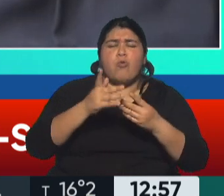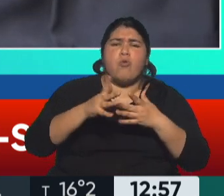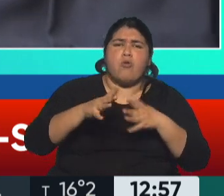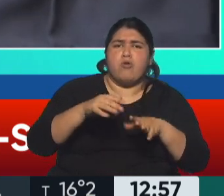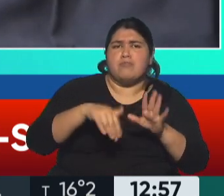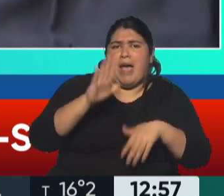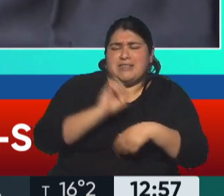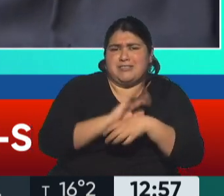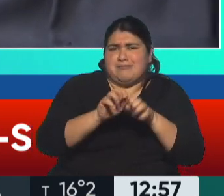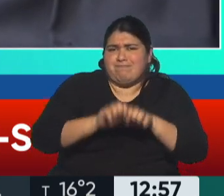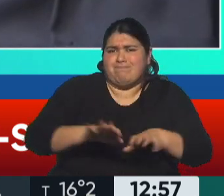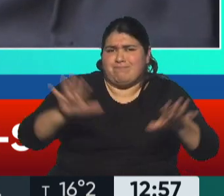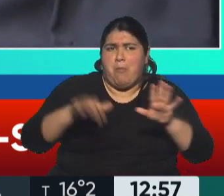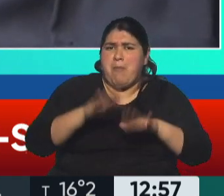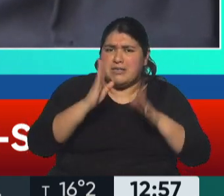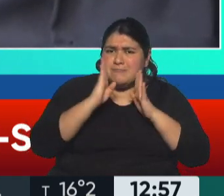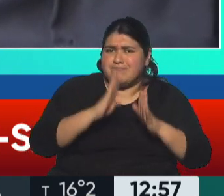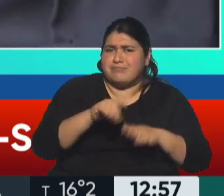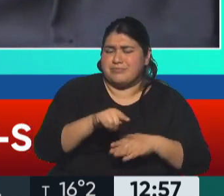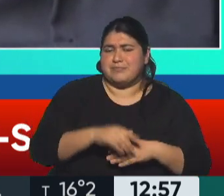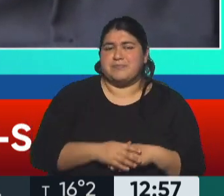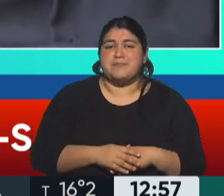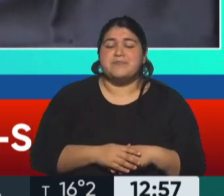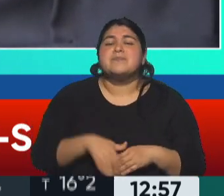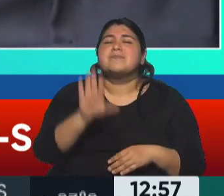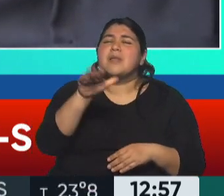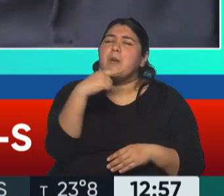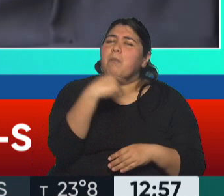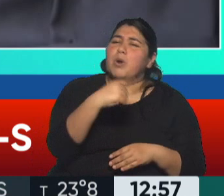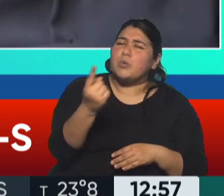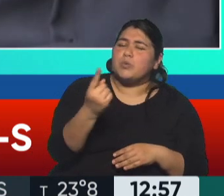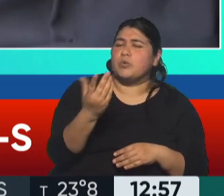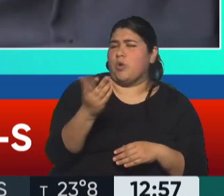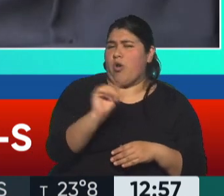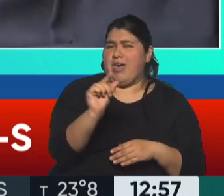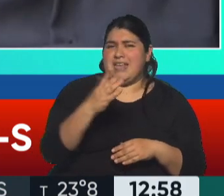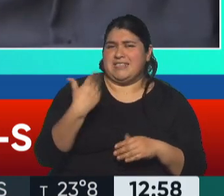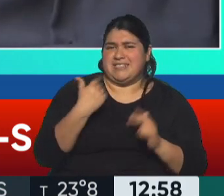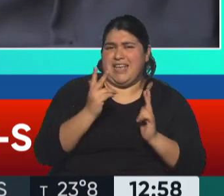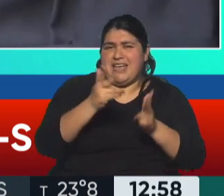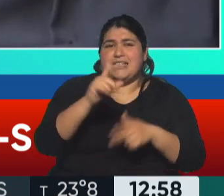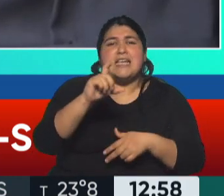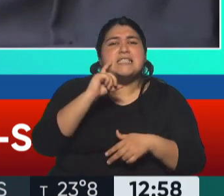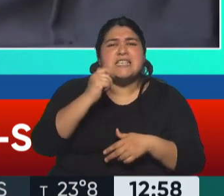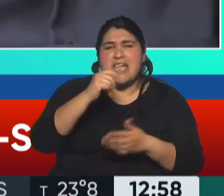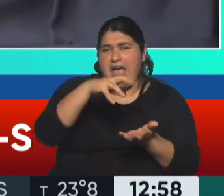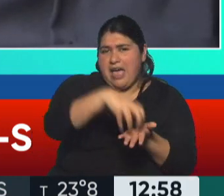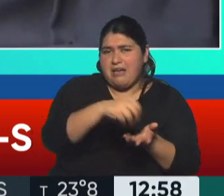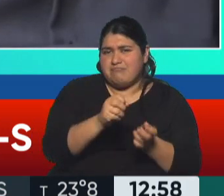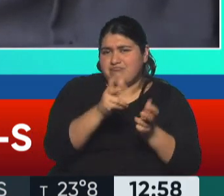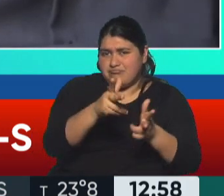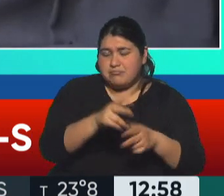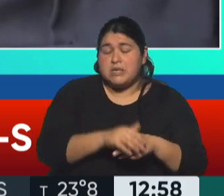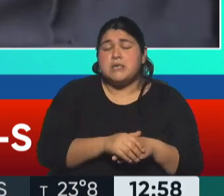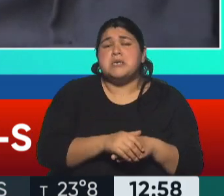la pandemia, o sea, el COVID, más que nada. Alfred, quería consultarte, mencionabas recién a la CIA, y bueno, han habido justamente